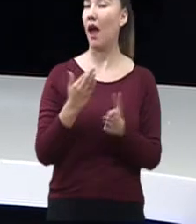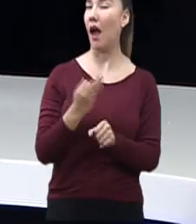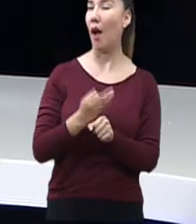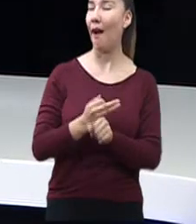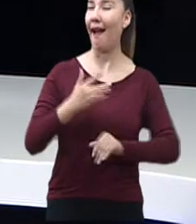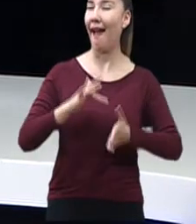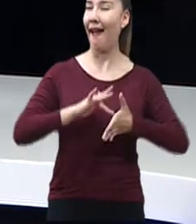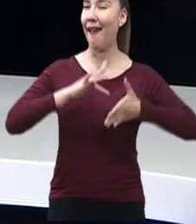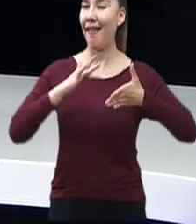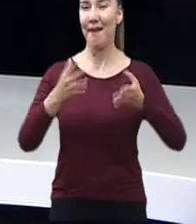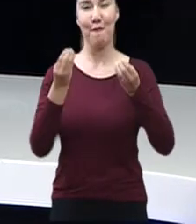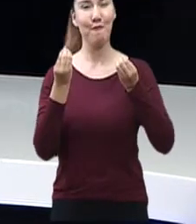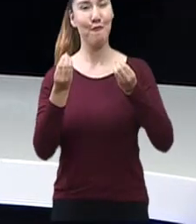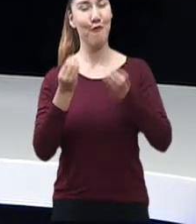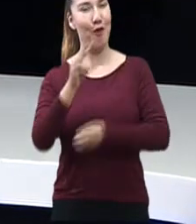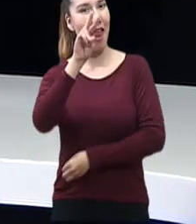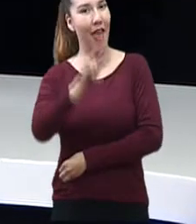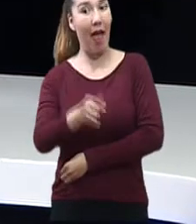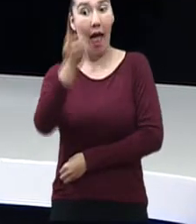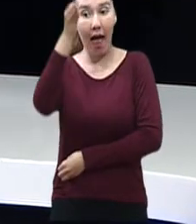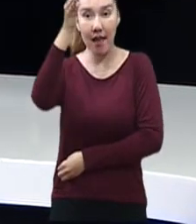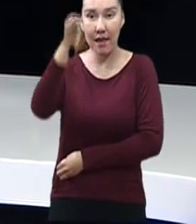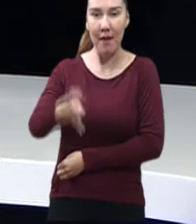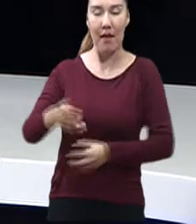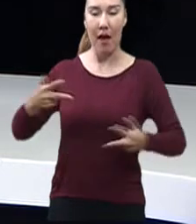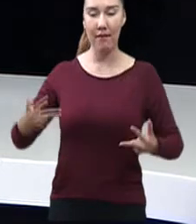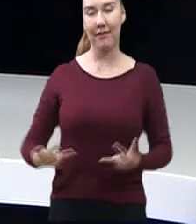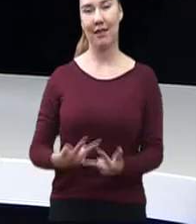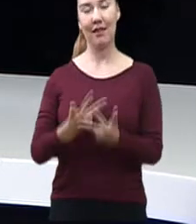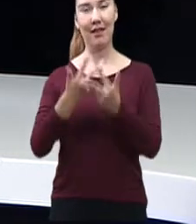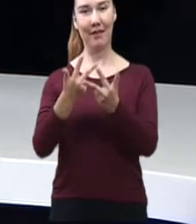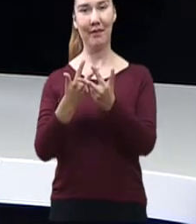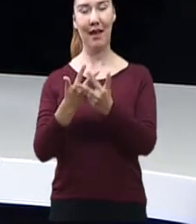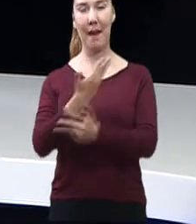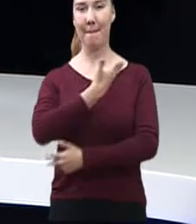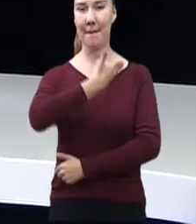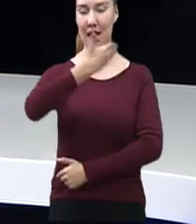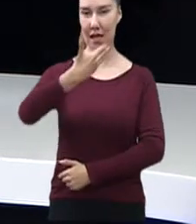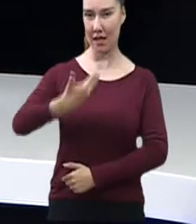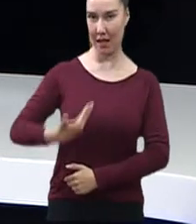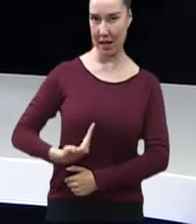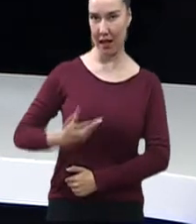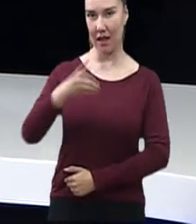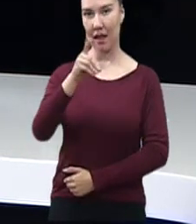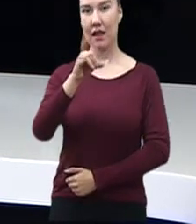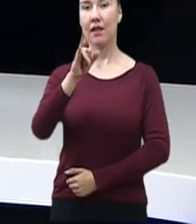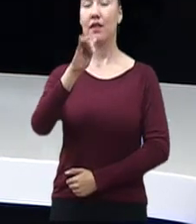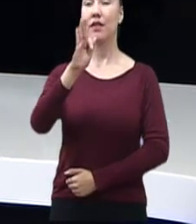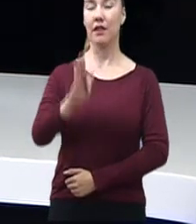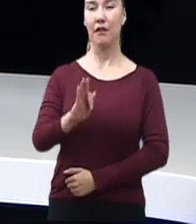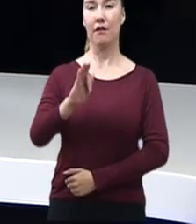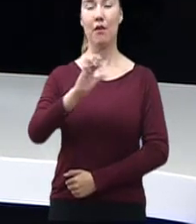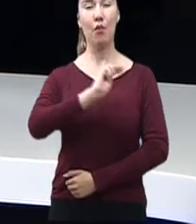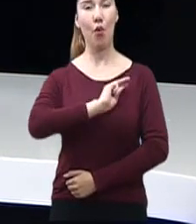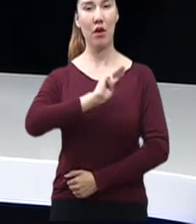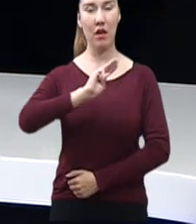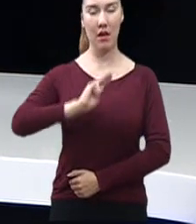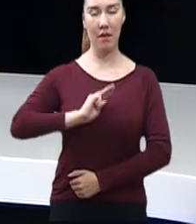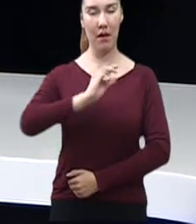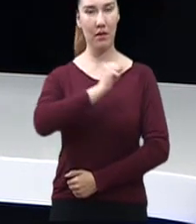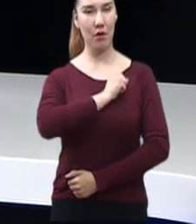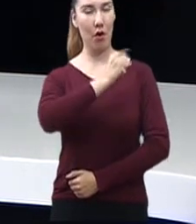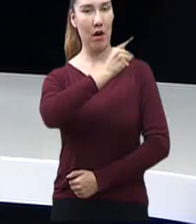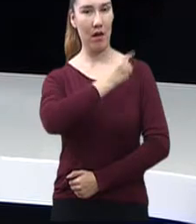muchísimo que nos haya aceptado esta videollamada a la presidenta del DIF Municipal de Soledad de Graceno Sánchez.